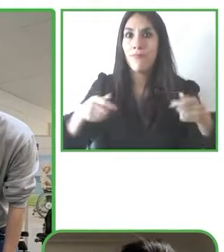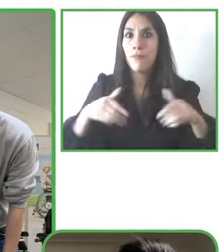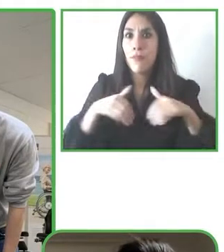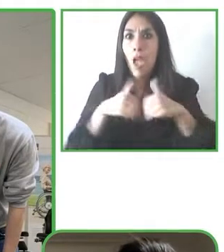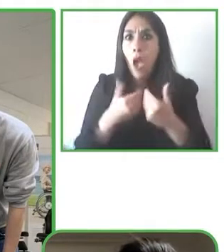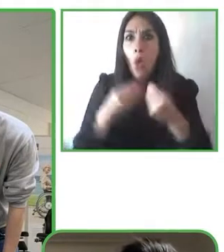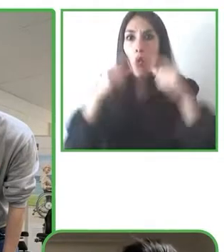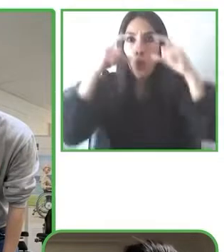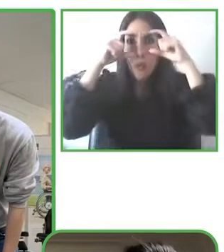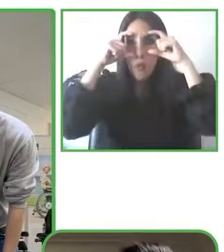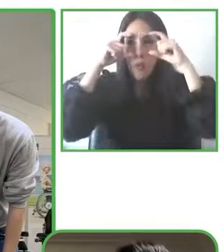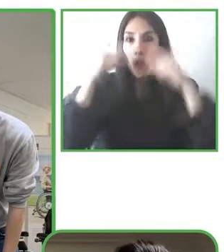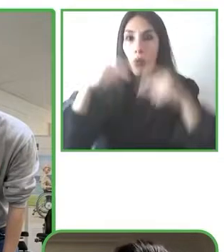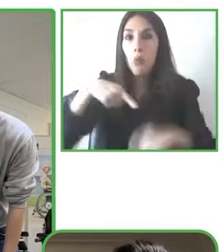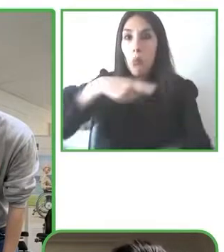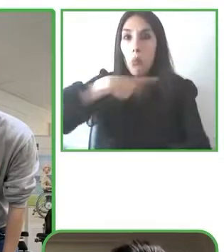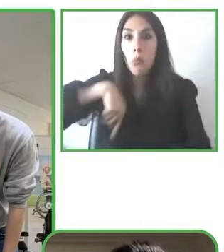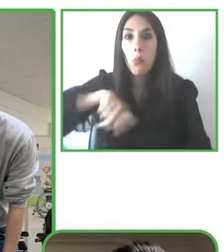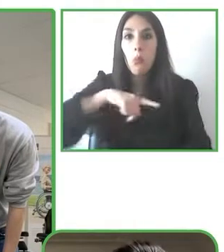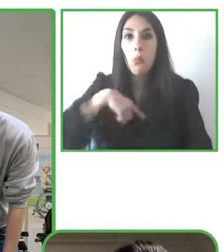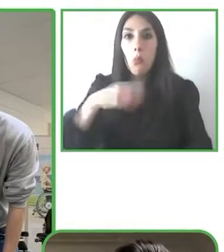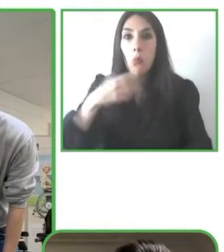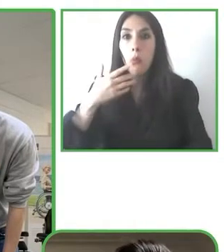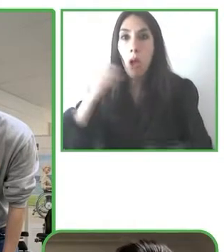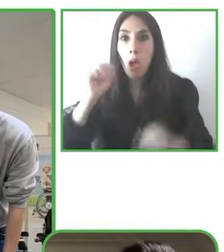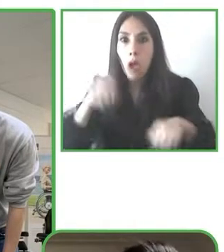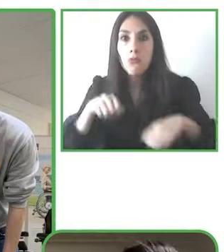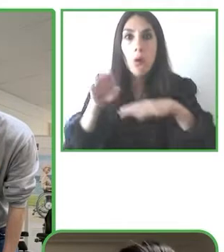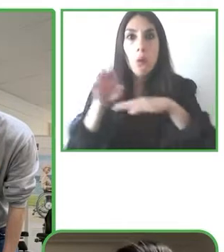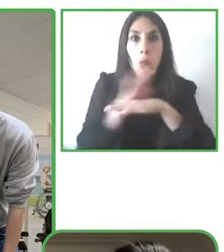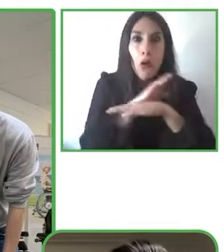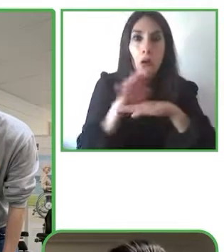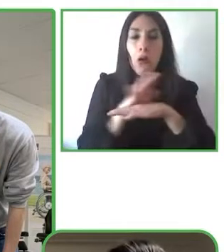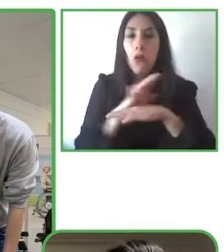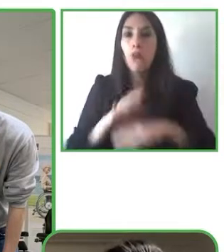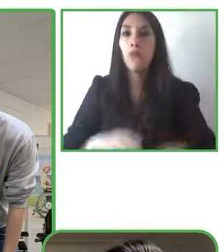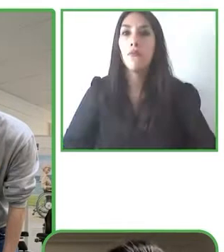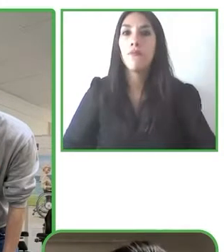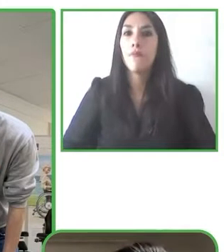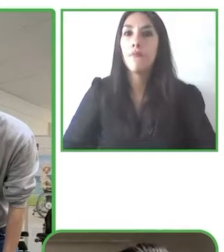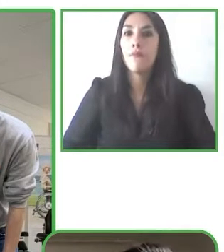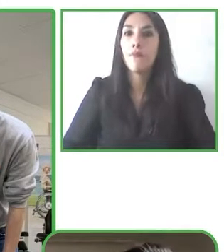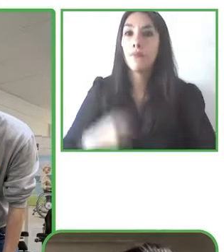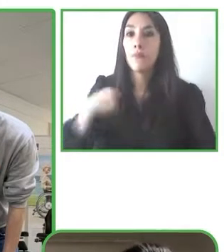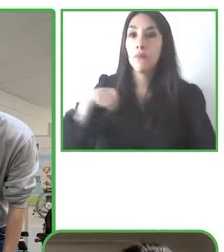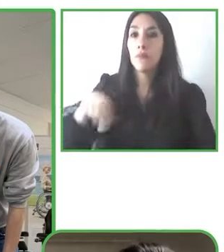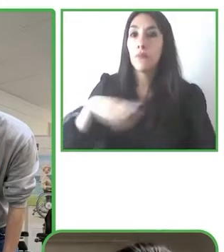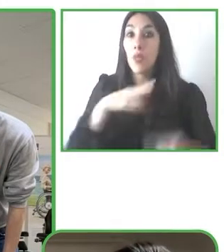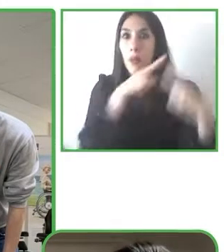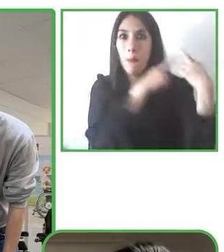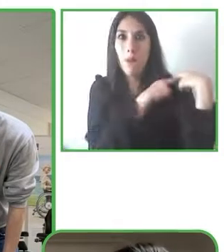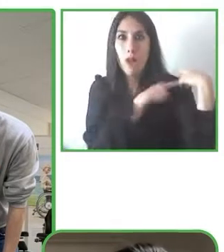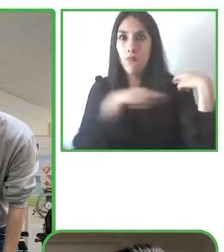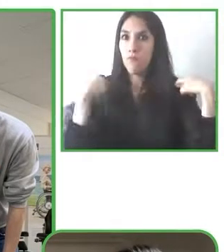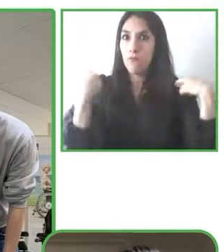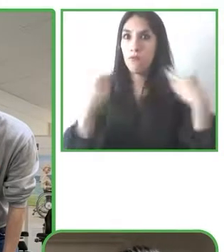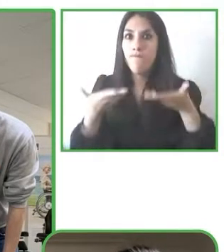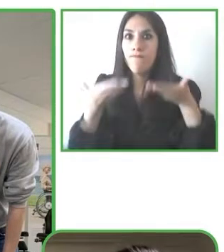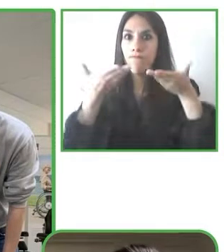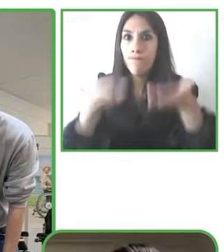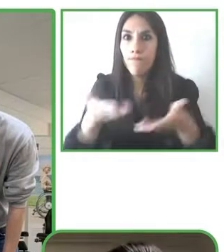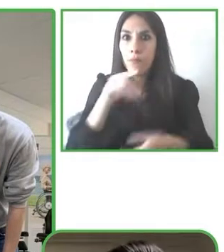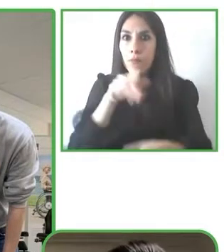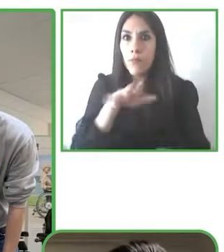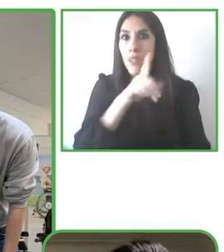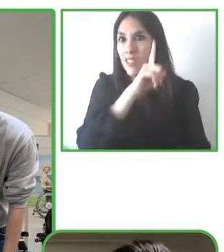startup, sin embargo, hemos equipado más de 150 usuarios de sillas de ruedas y con un 100% de reembolso,